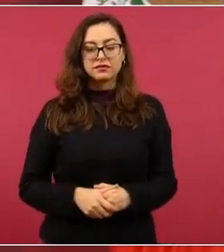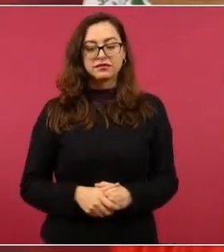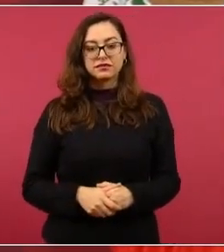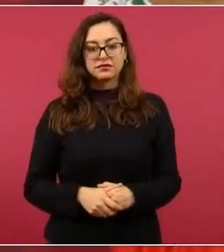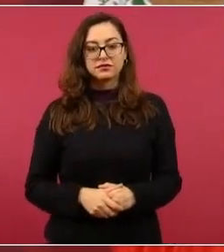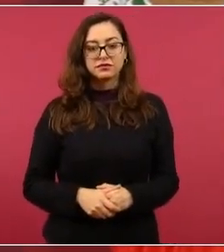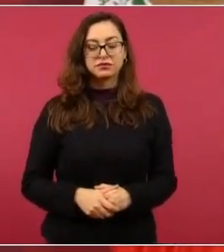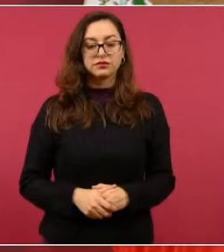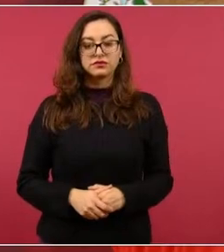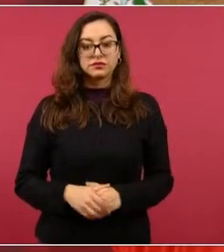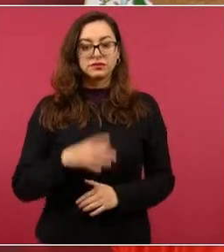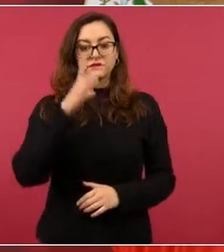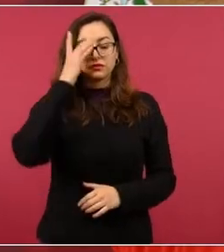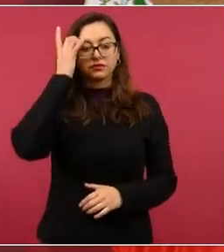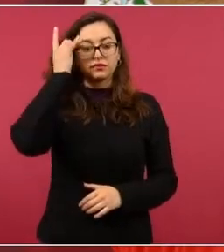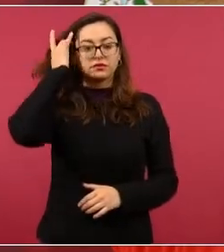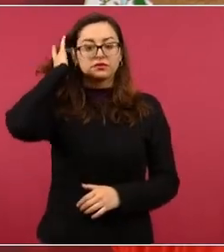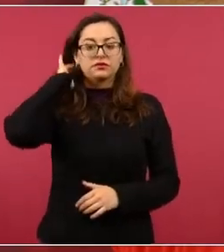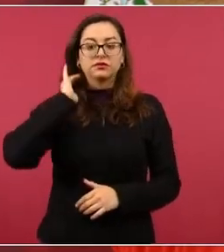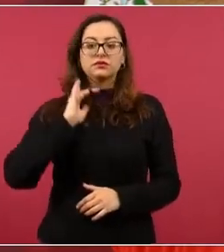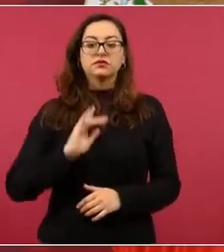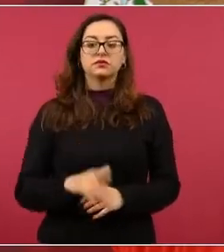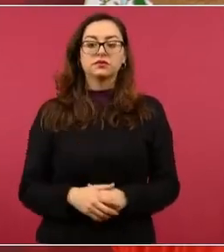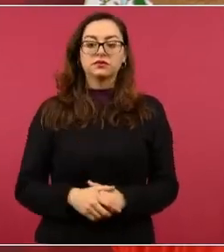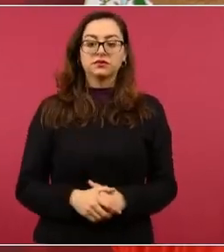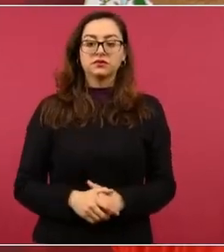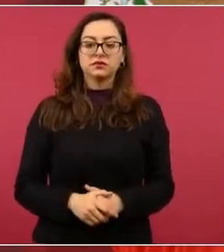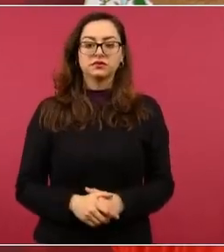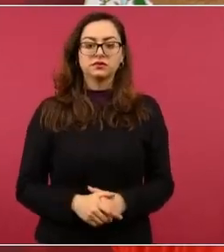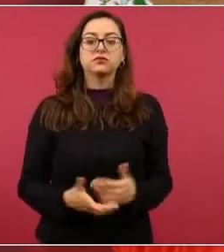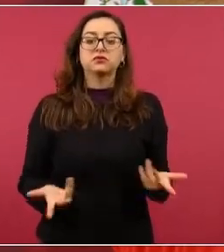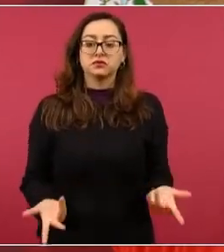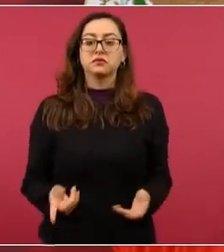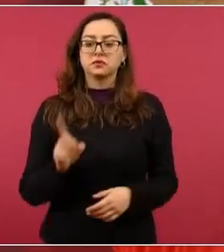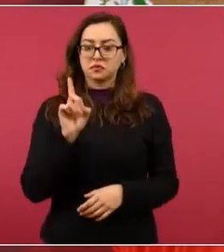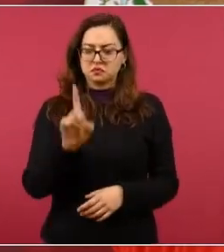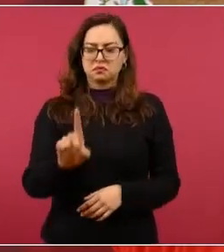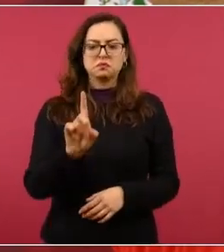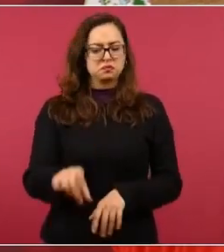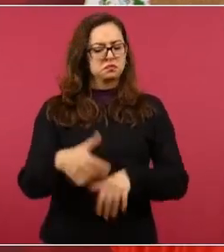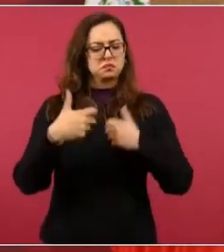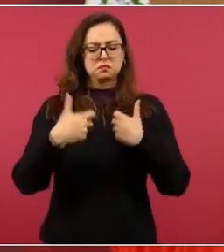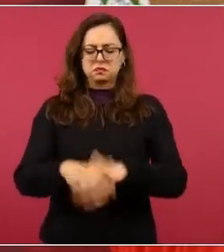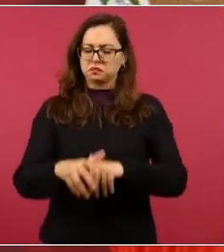Entonces, adelante, va a estar muy bien